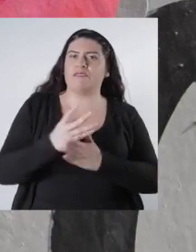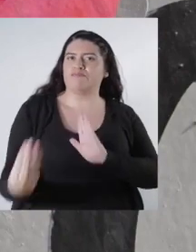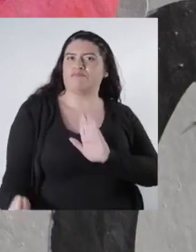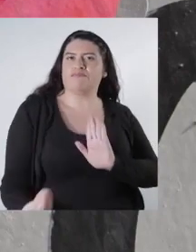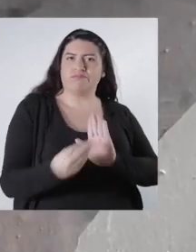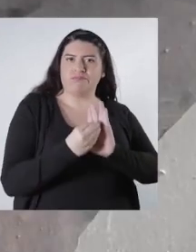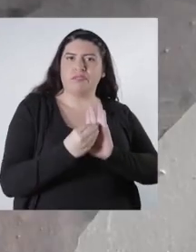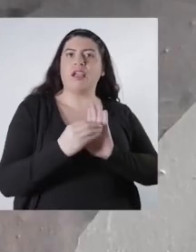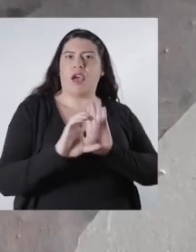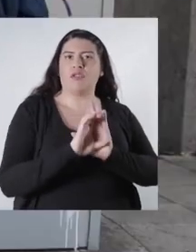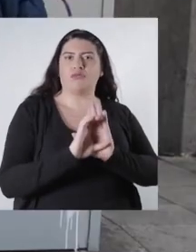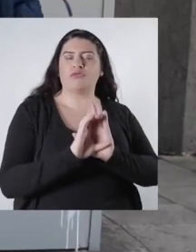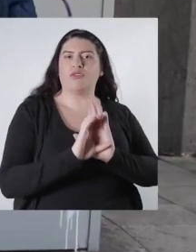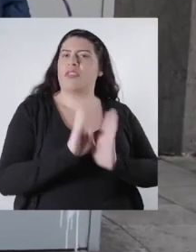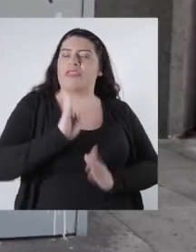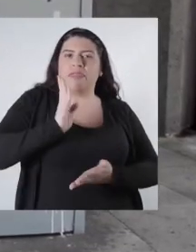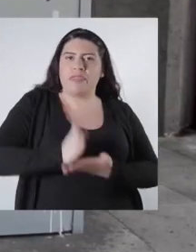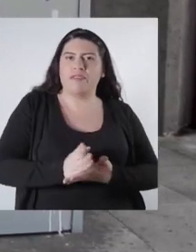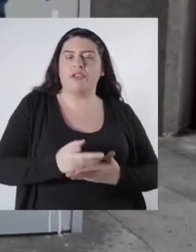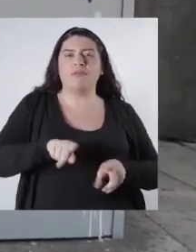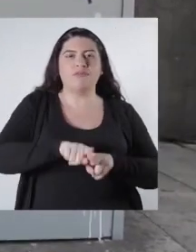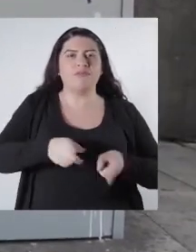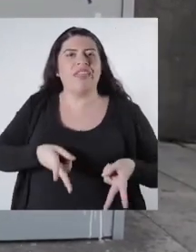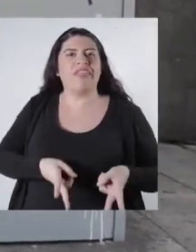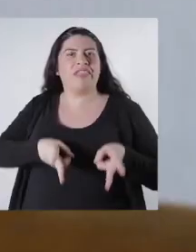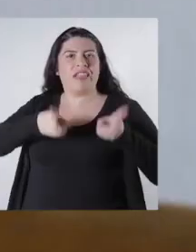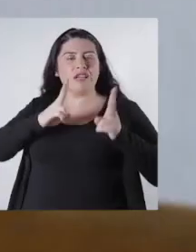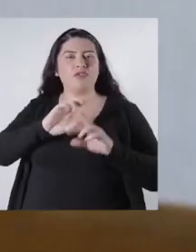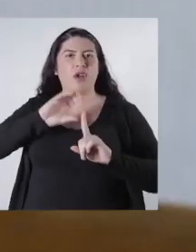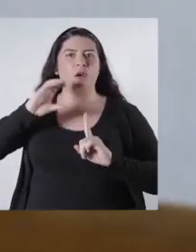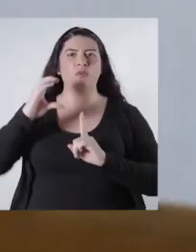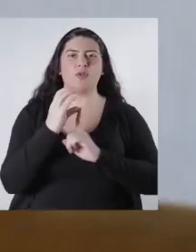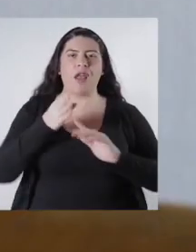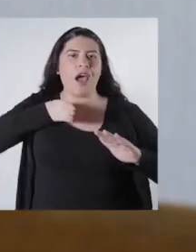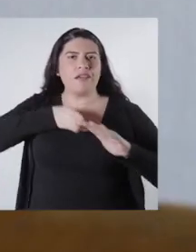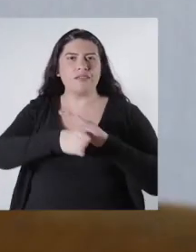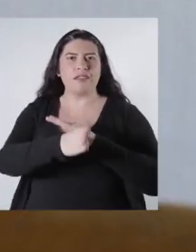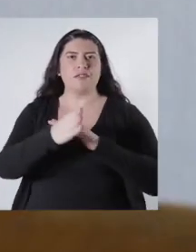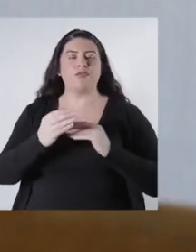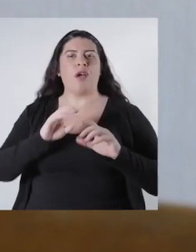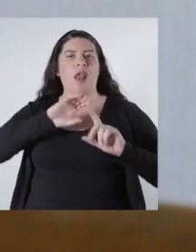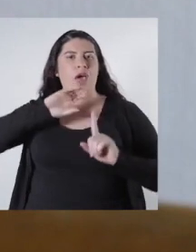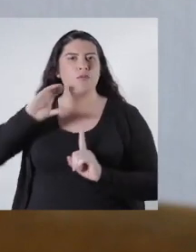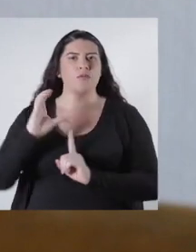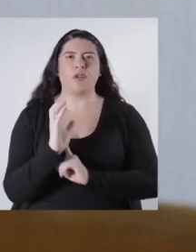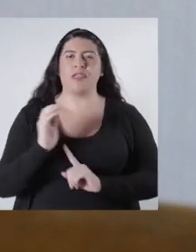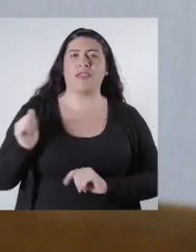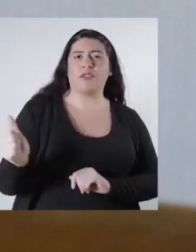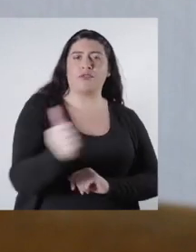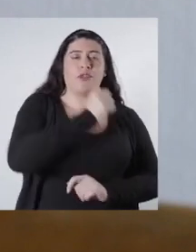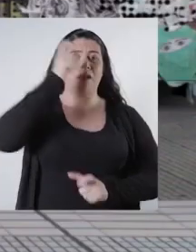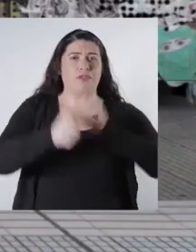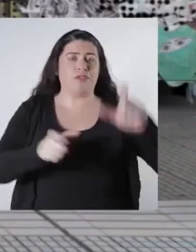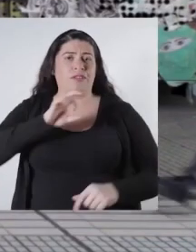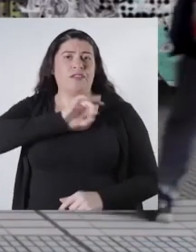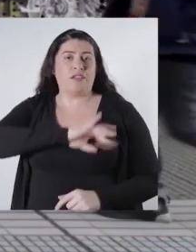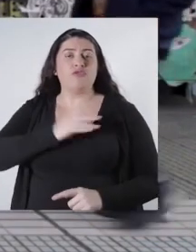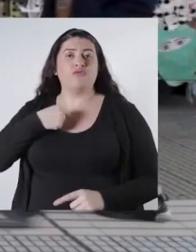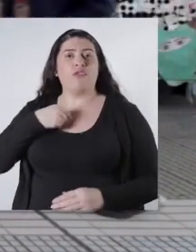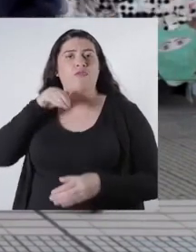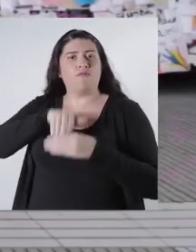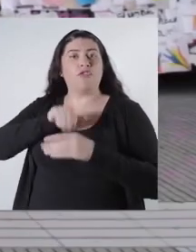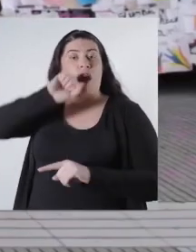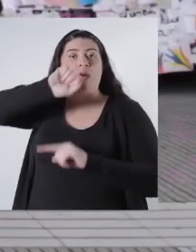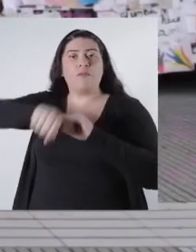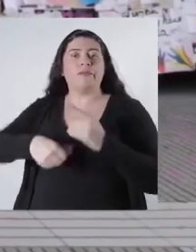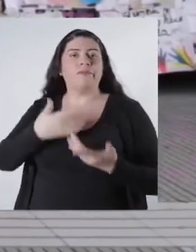estar escrito en la Constitución como un derecho a la cultura, un derecho al acceso a la cultura de todos los chilenos. Yo voy a